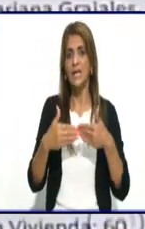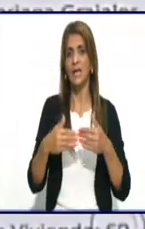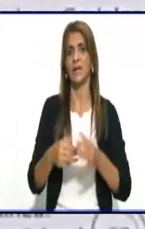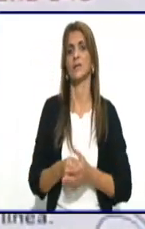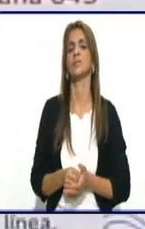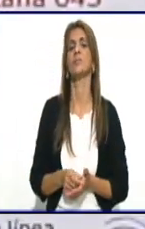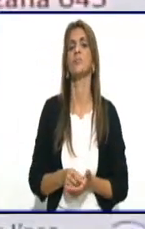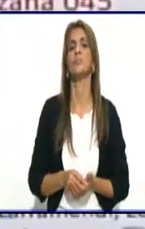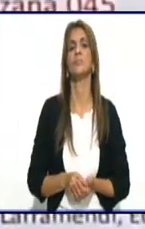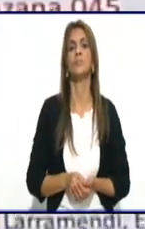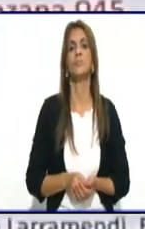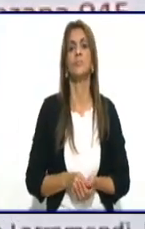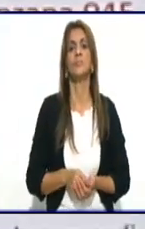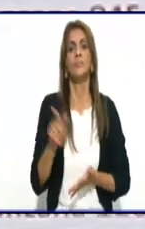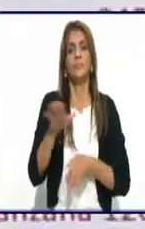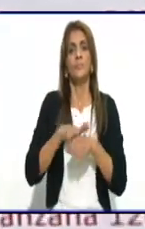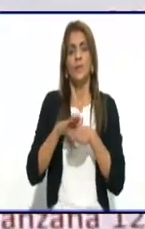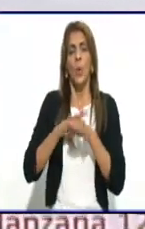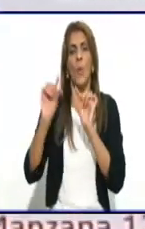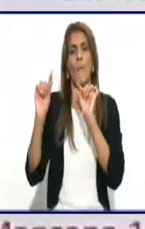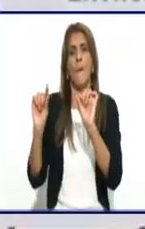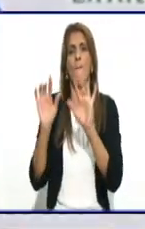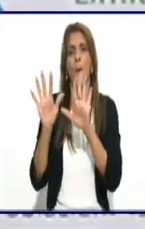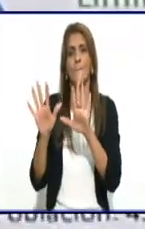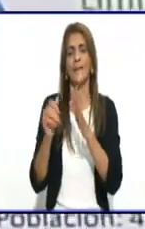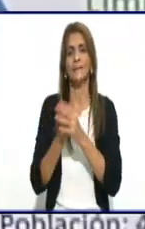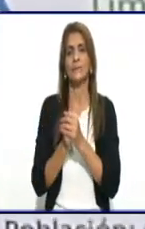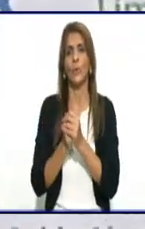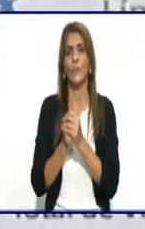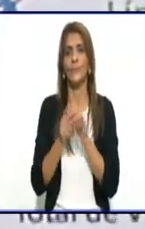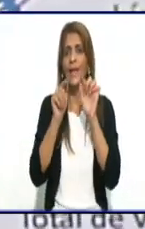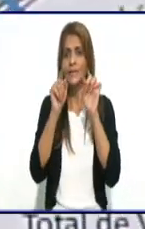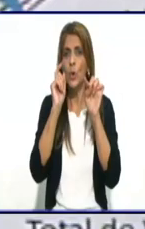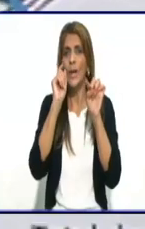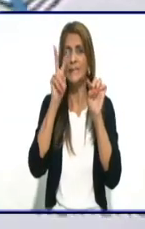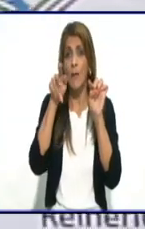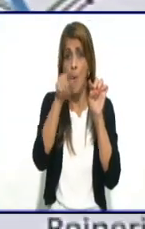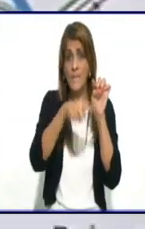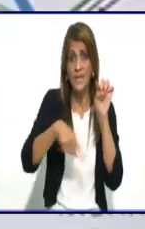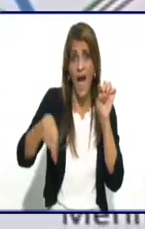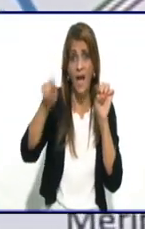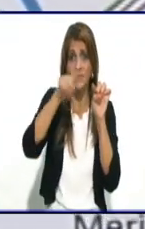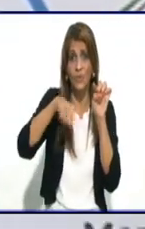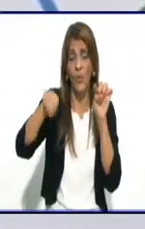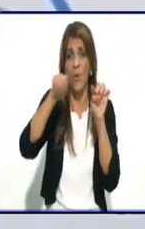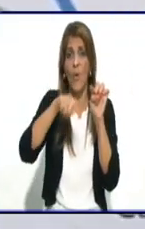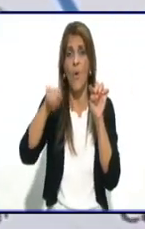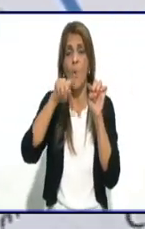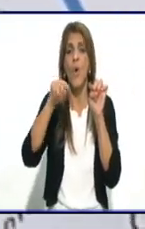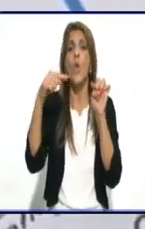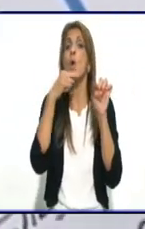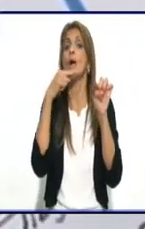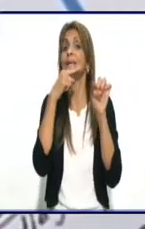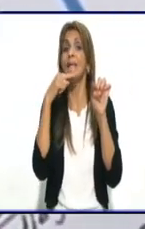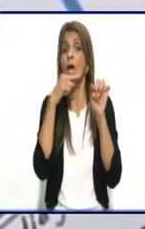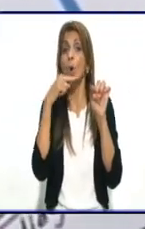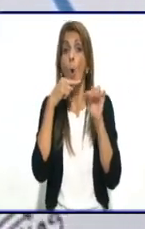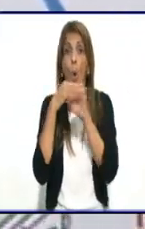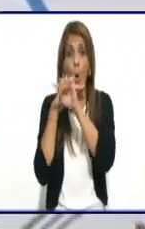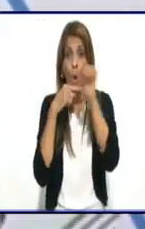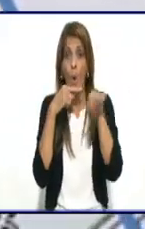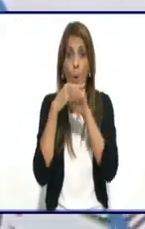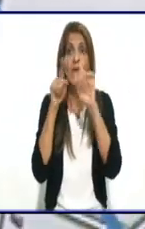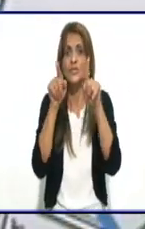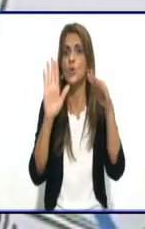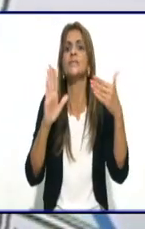Isabel. Este plano que estamos mirando aquí, la zona que está en rojo es la que queda cerrada,